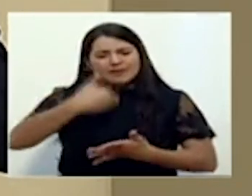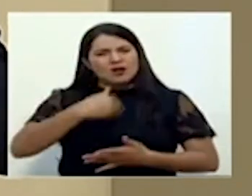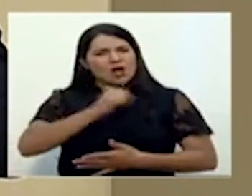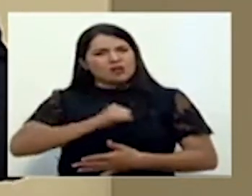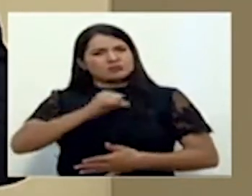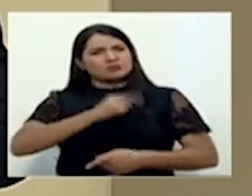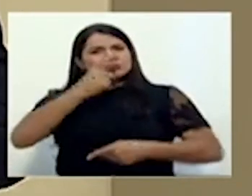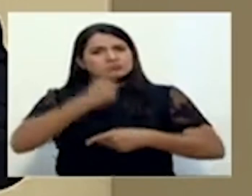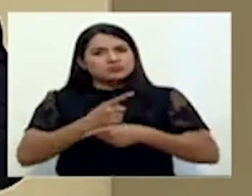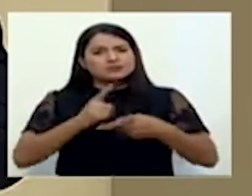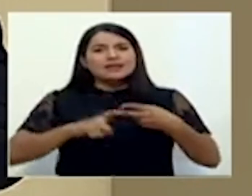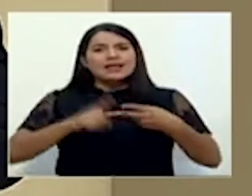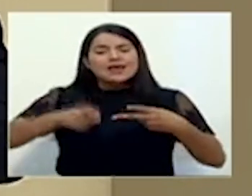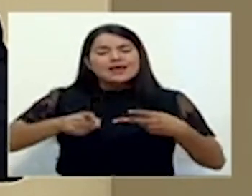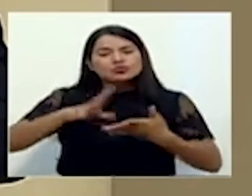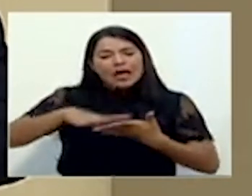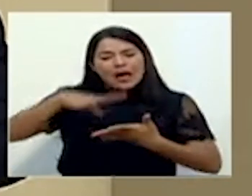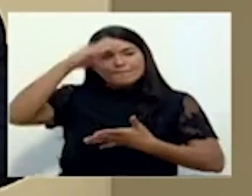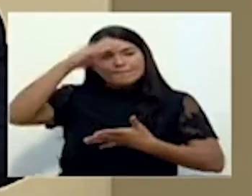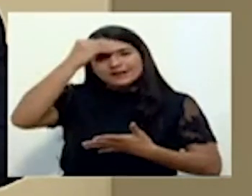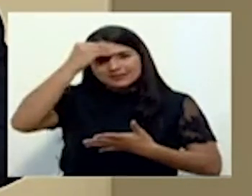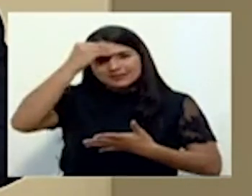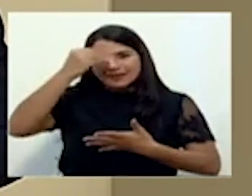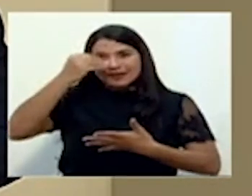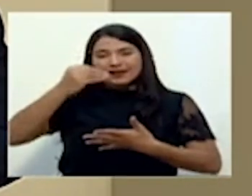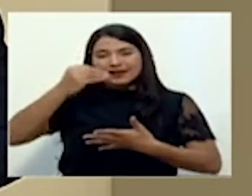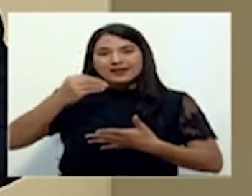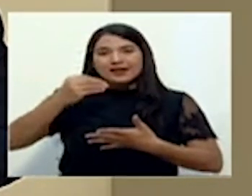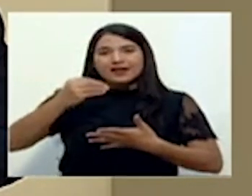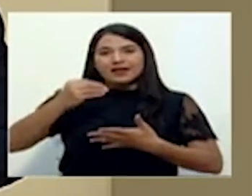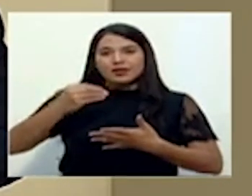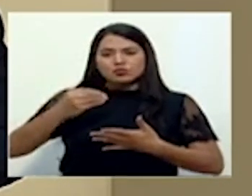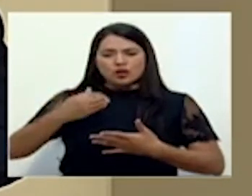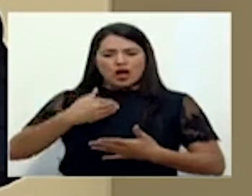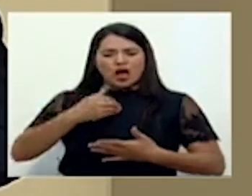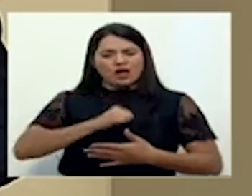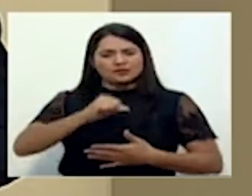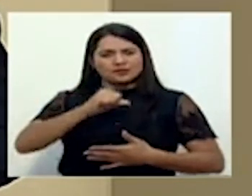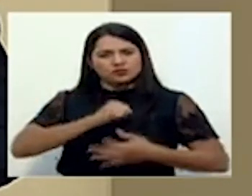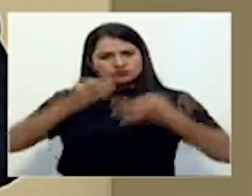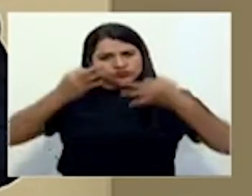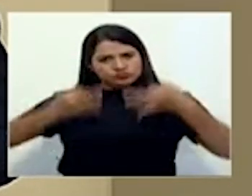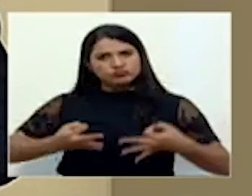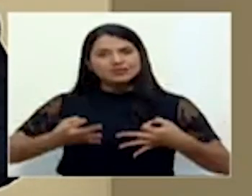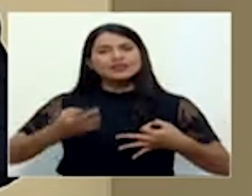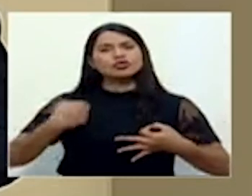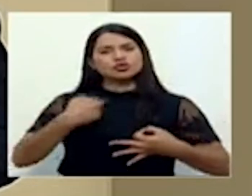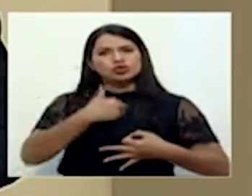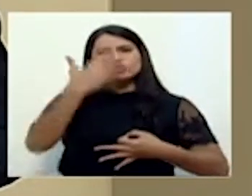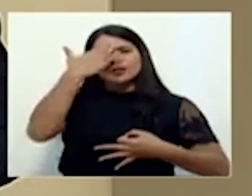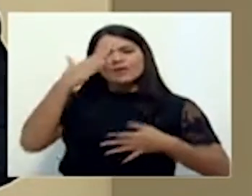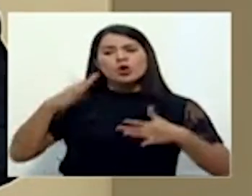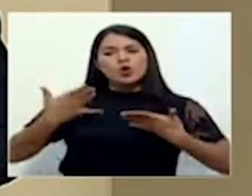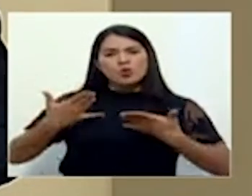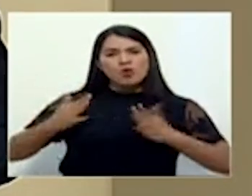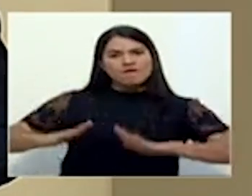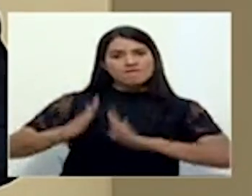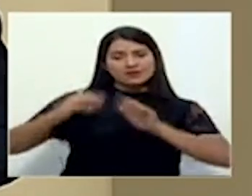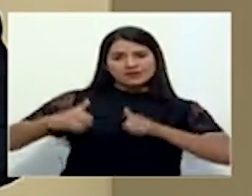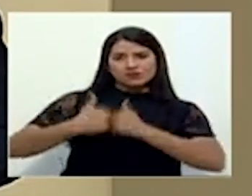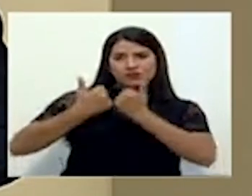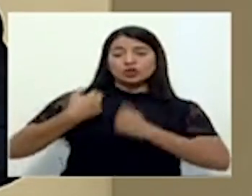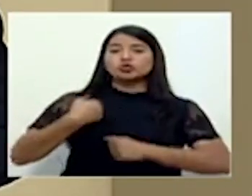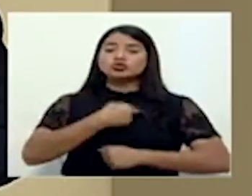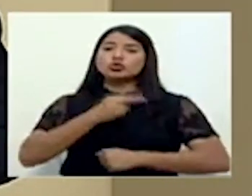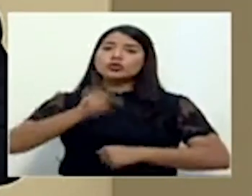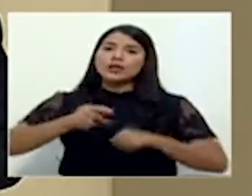aprender a diferenciarnos como personas cultas, como personas que sabemos cómo afrontar los retos, tenemos